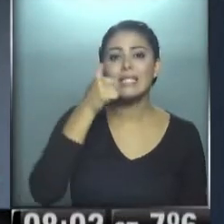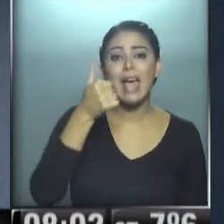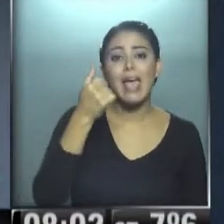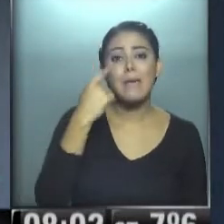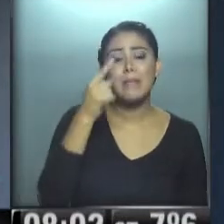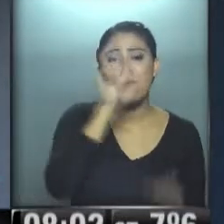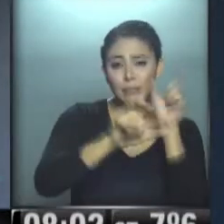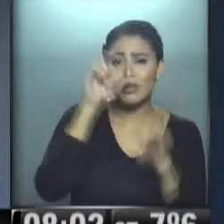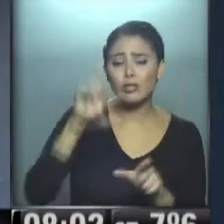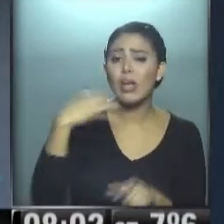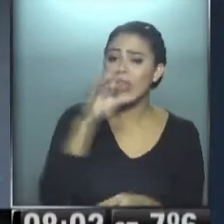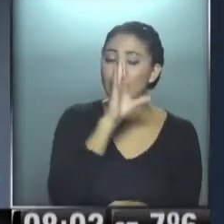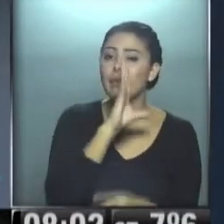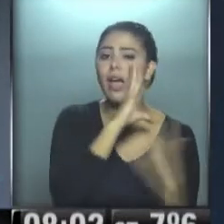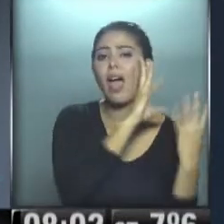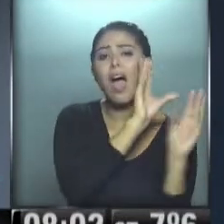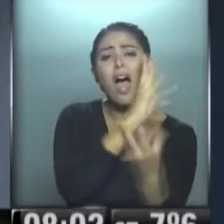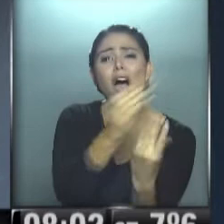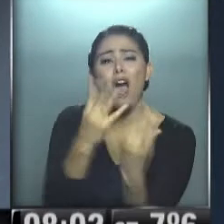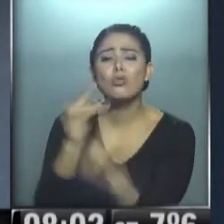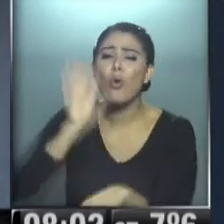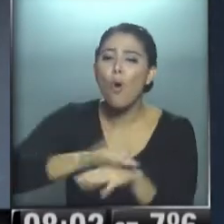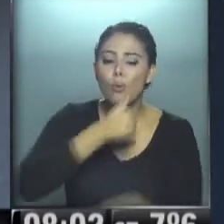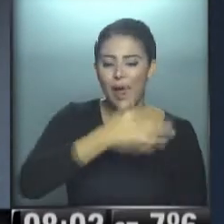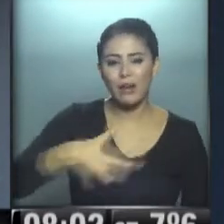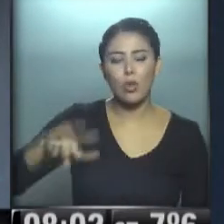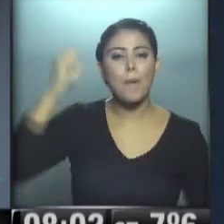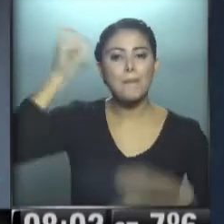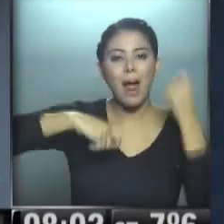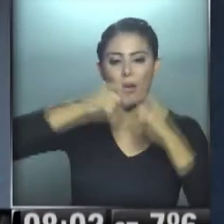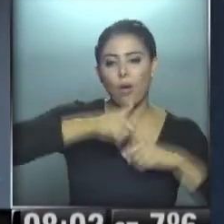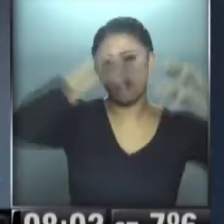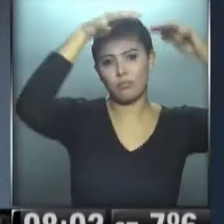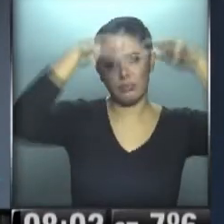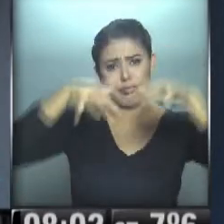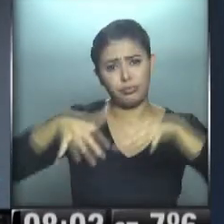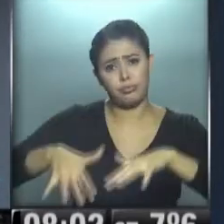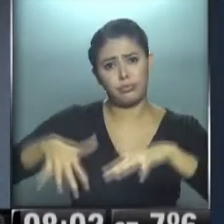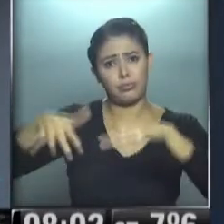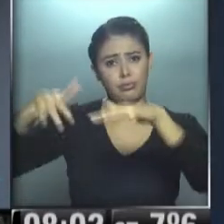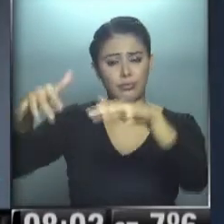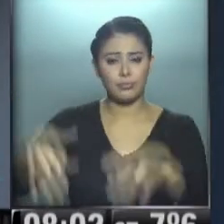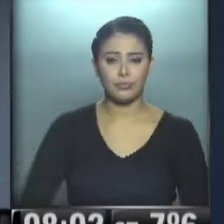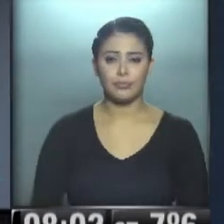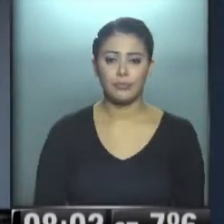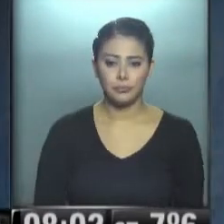pobladores debieron ser asistidos debido a la crecida del río Paraguay que continuaba en ascenso.